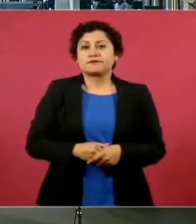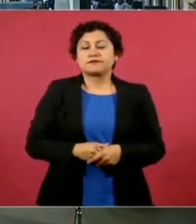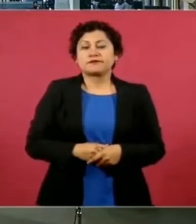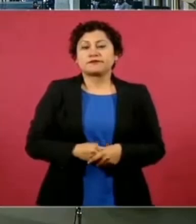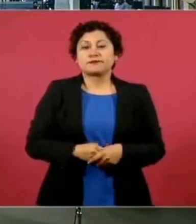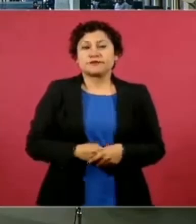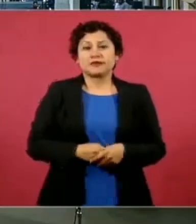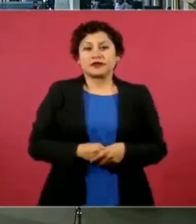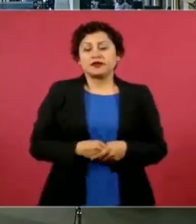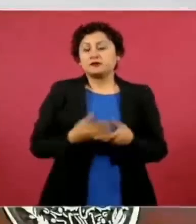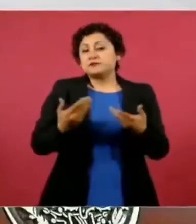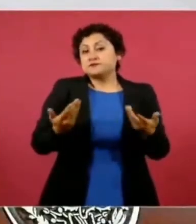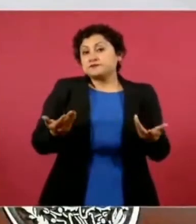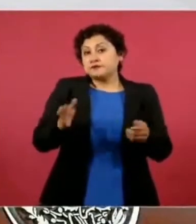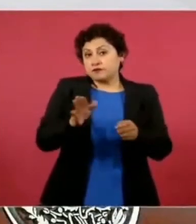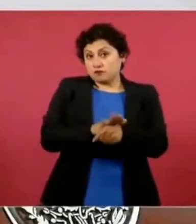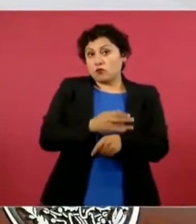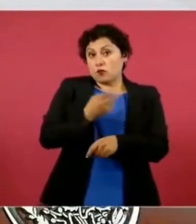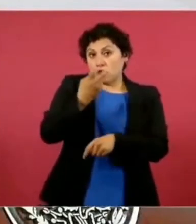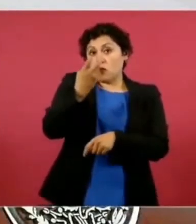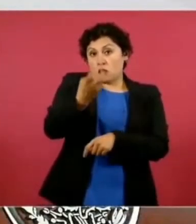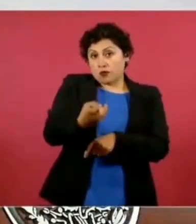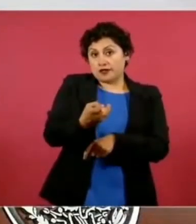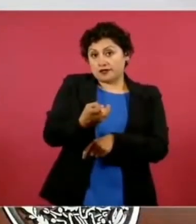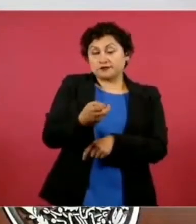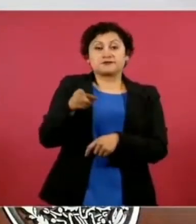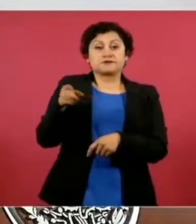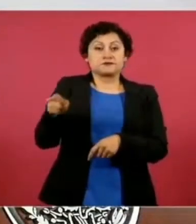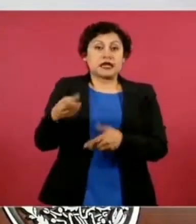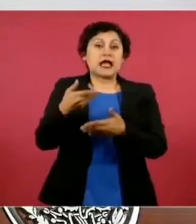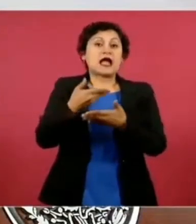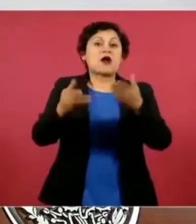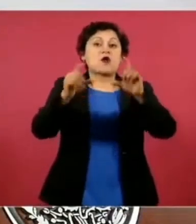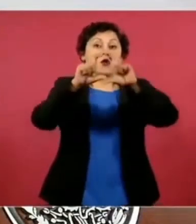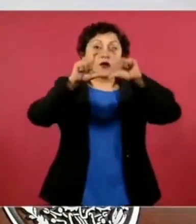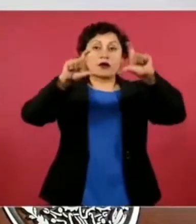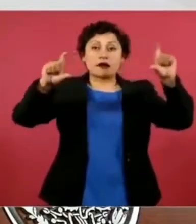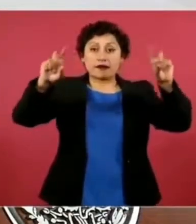Entonces, por eso lo de Rocío…